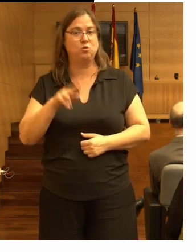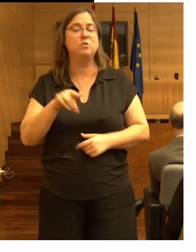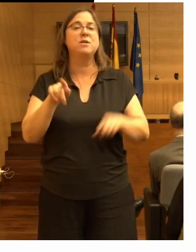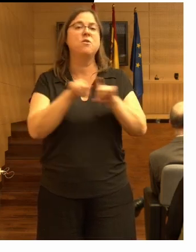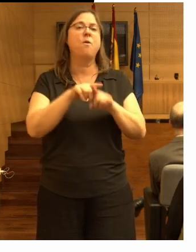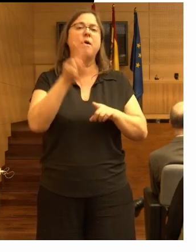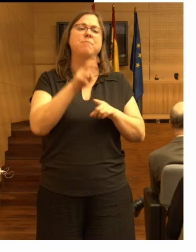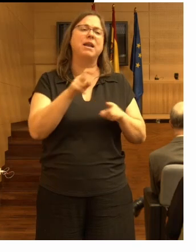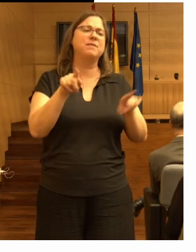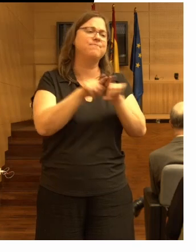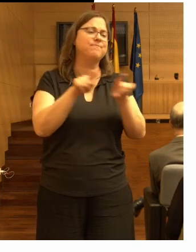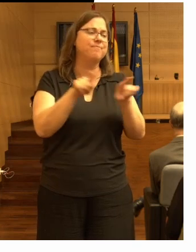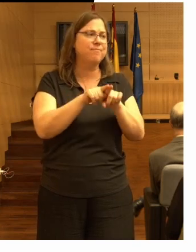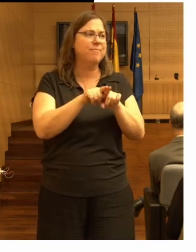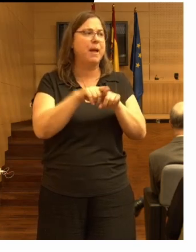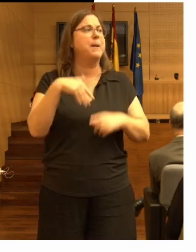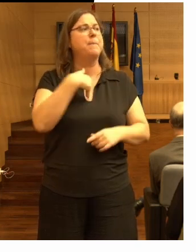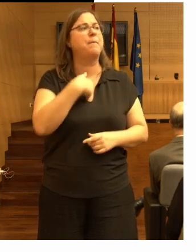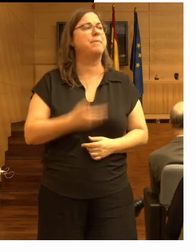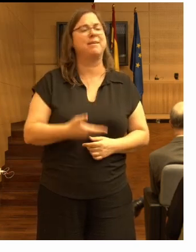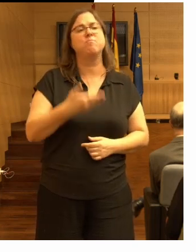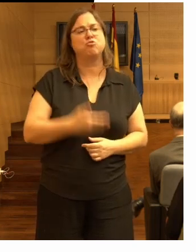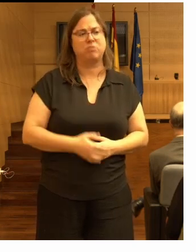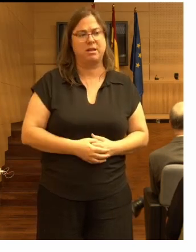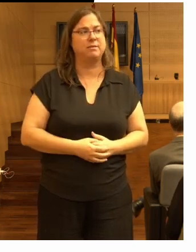desempeñó un papel muy importante